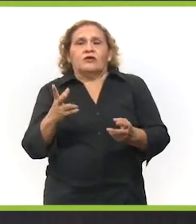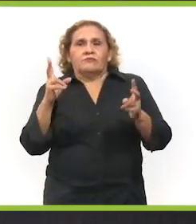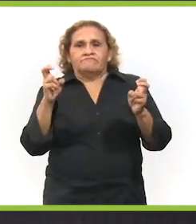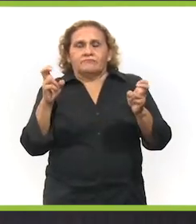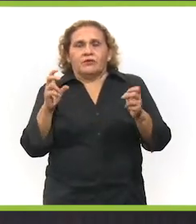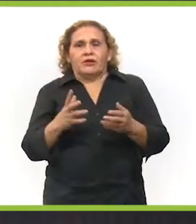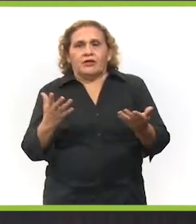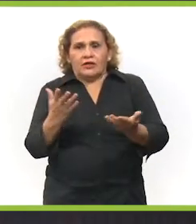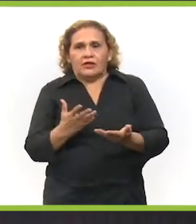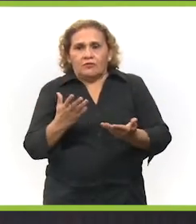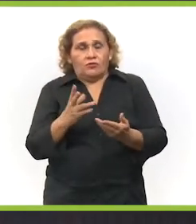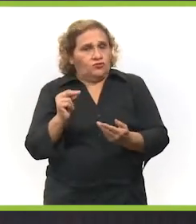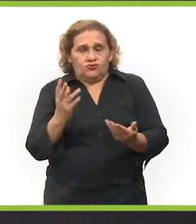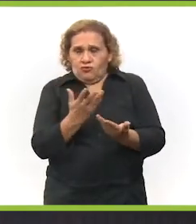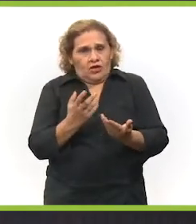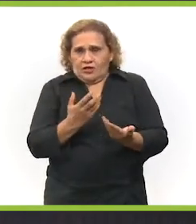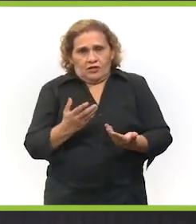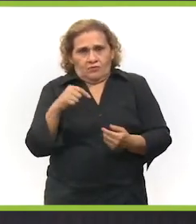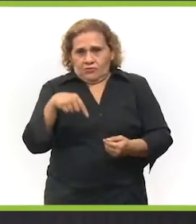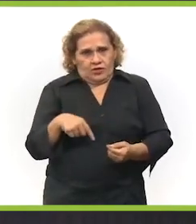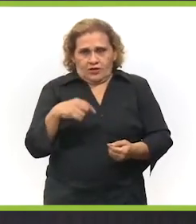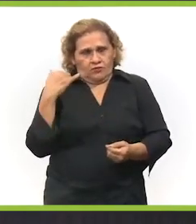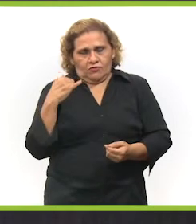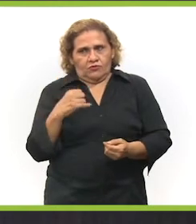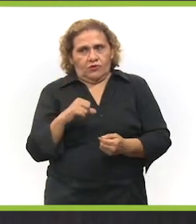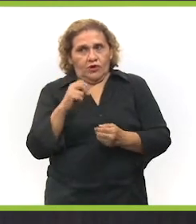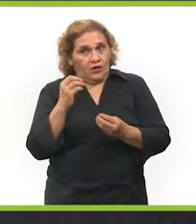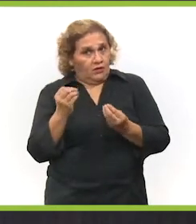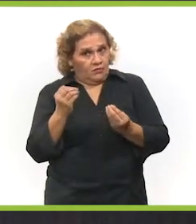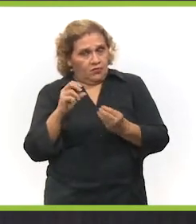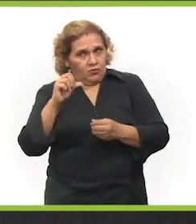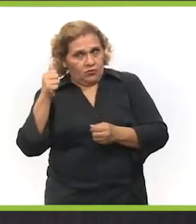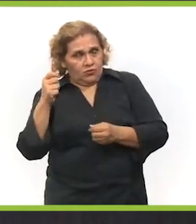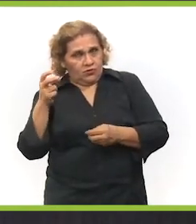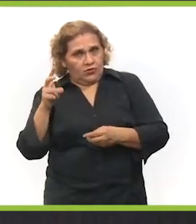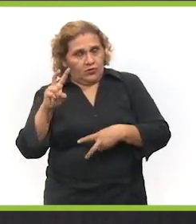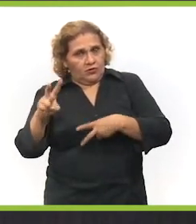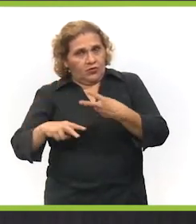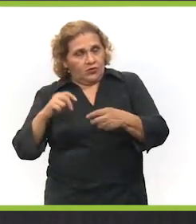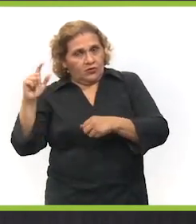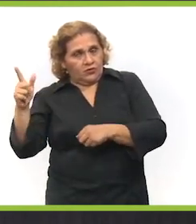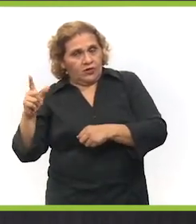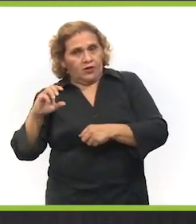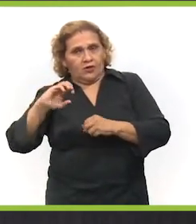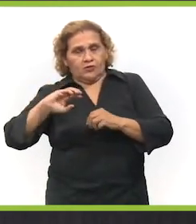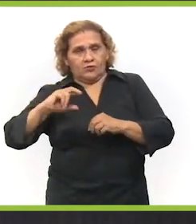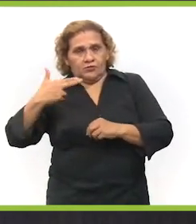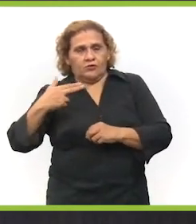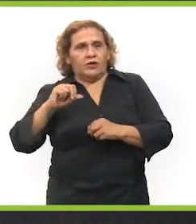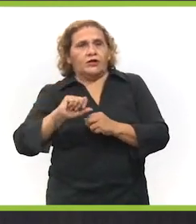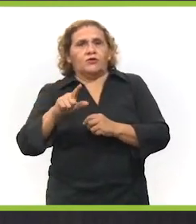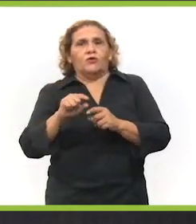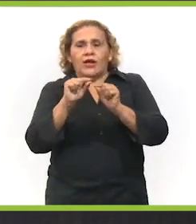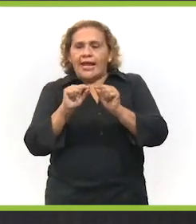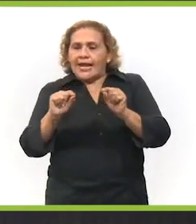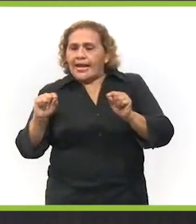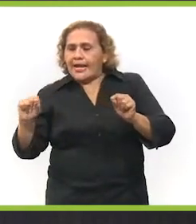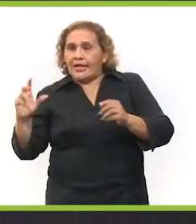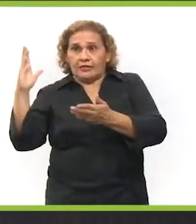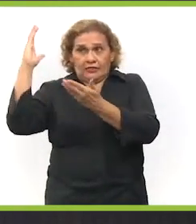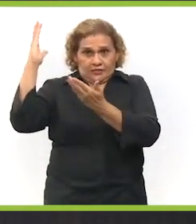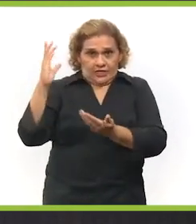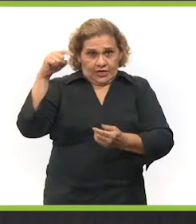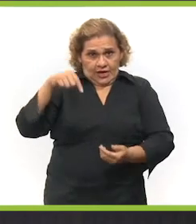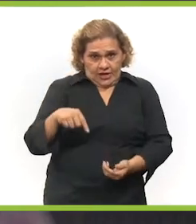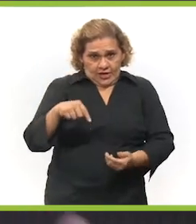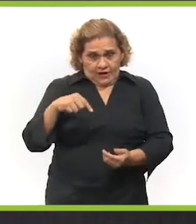por el tema de la generación de energía. Hoy la energía no la generamos en Yucatán, la gran parte de la energía se genera en Malpaso, Chiapas, y a